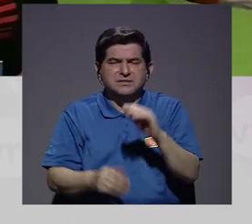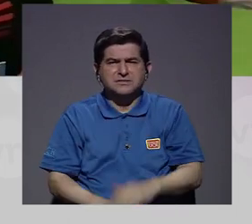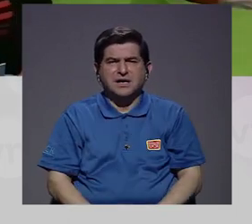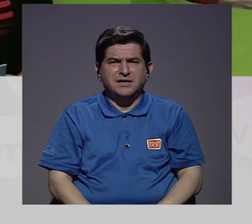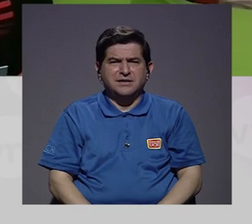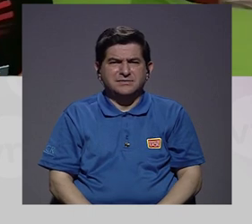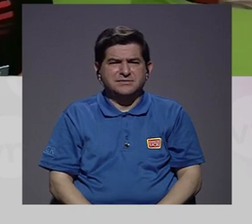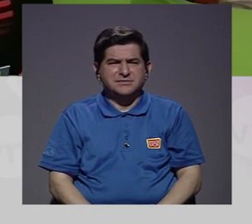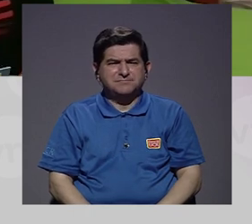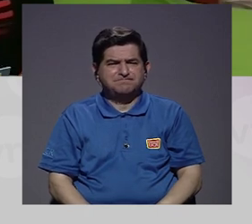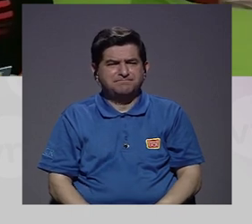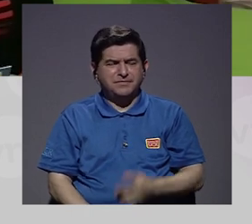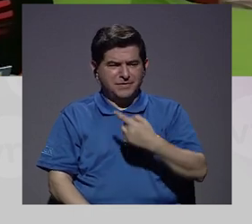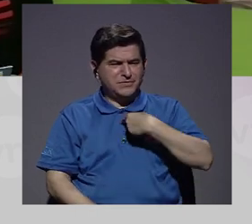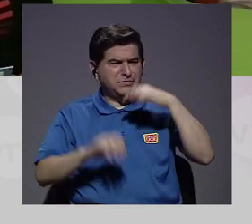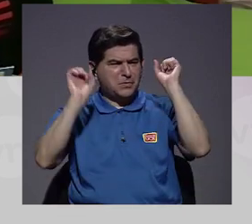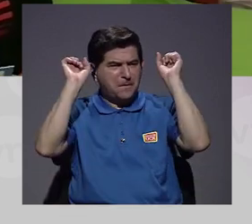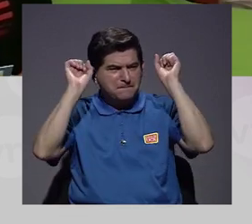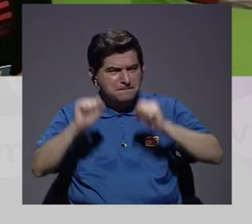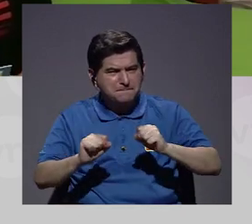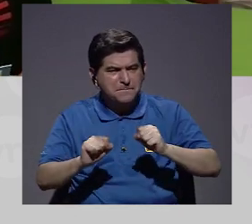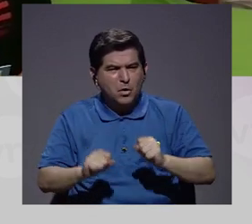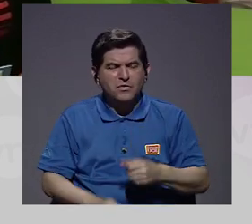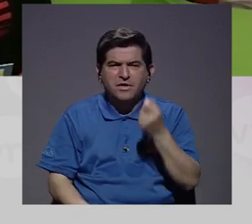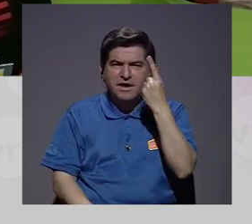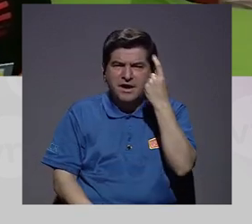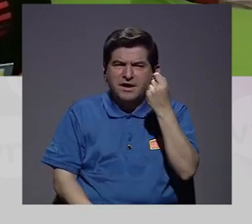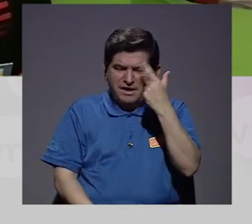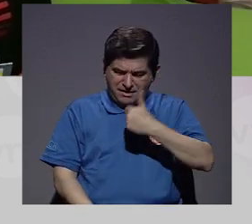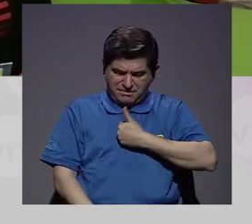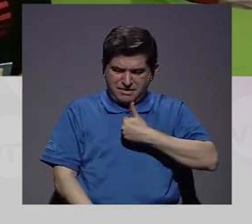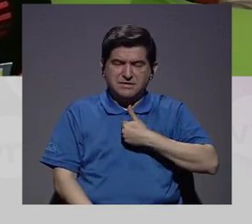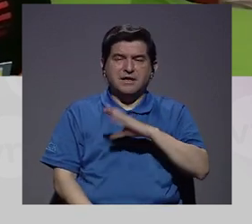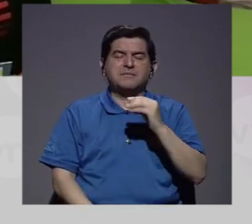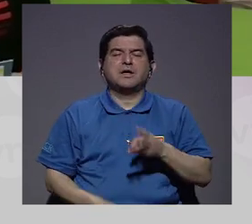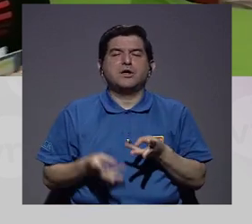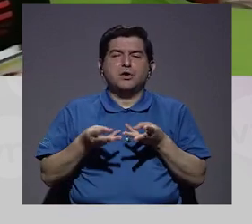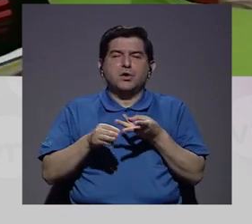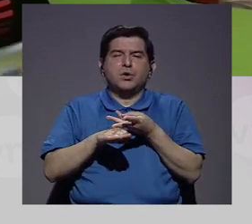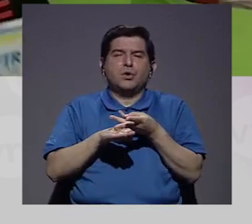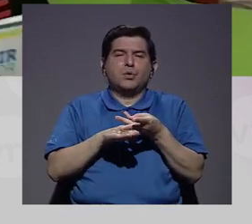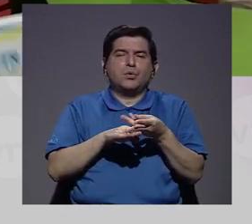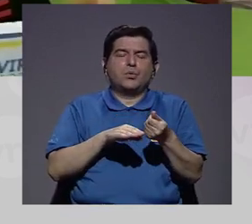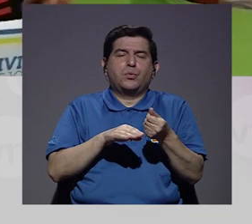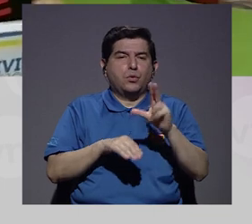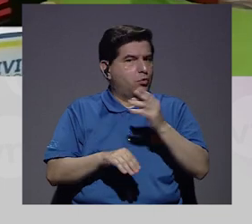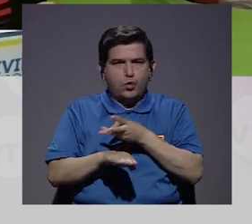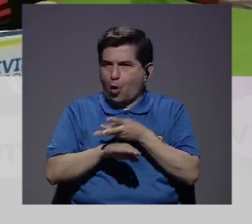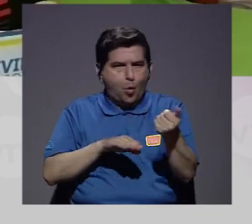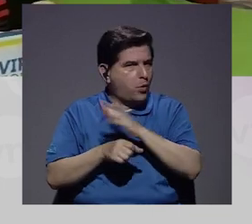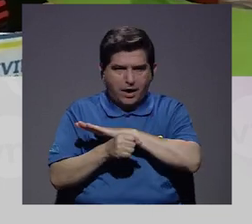tal vez no de cura, pero sí un eco donde yo puedo entenderme y aliviarme, ¿verdad?